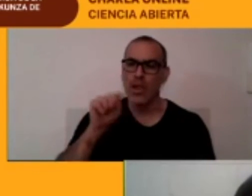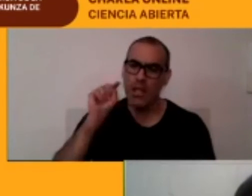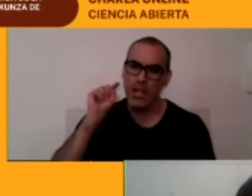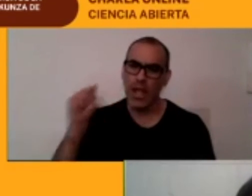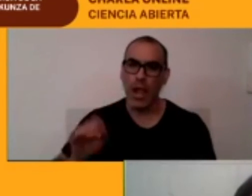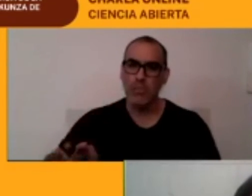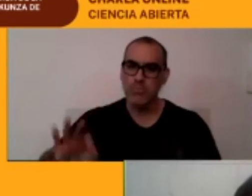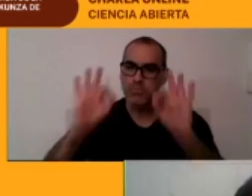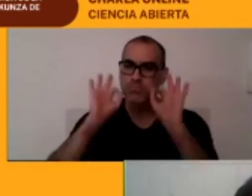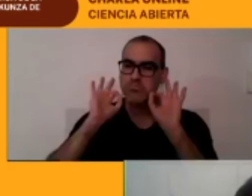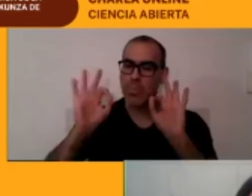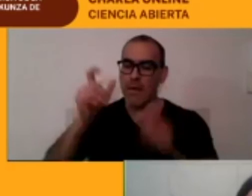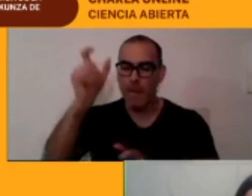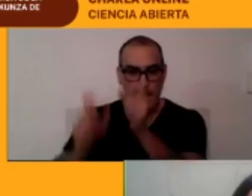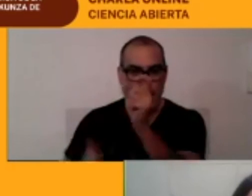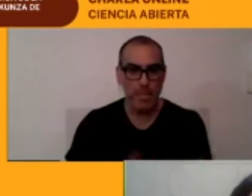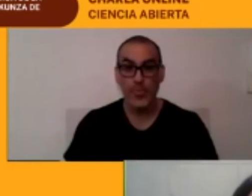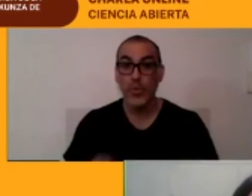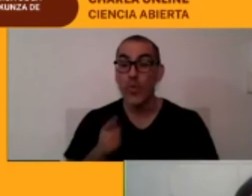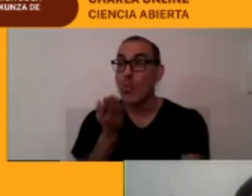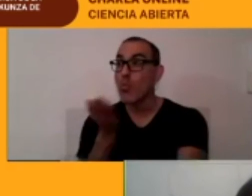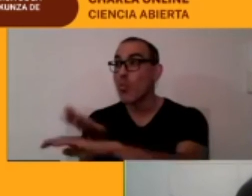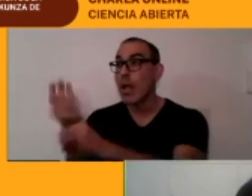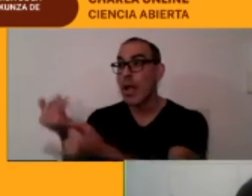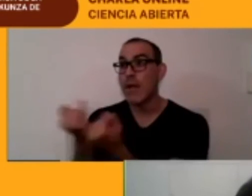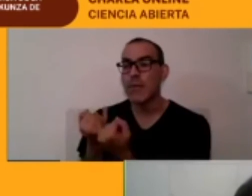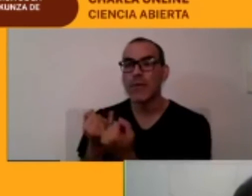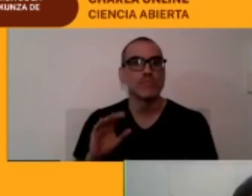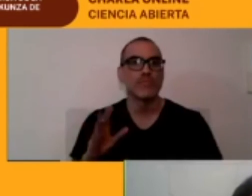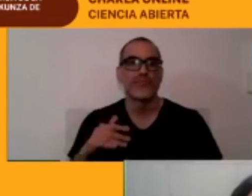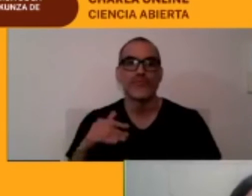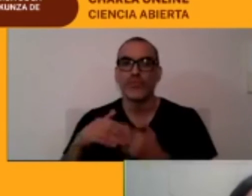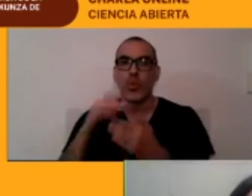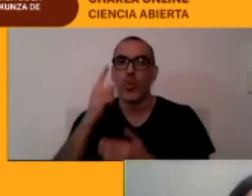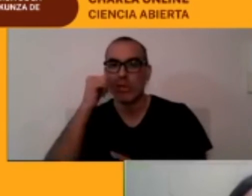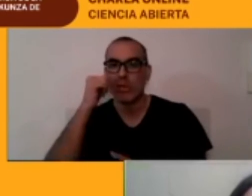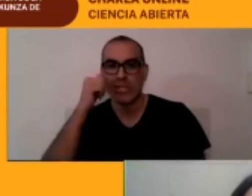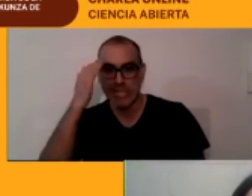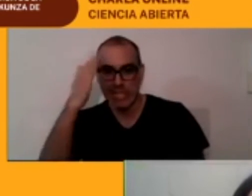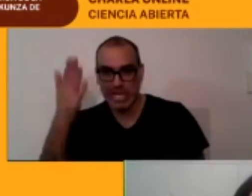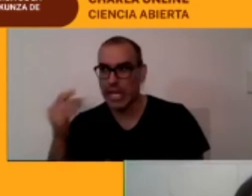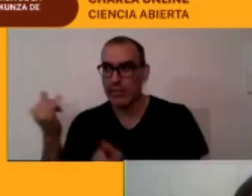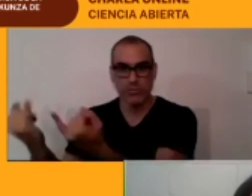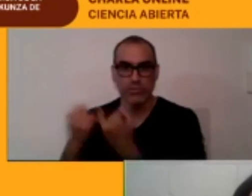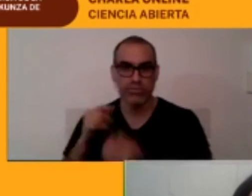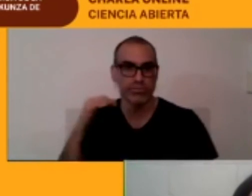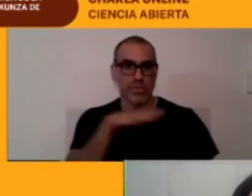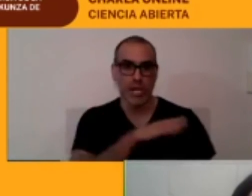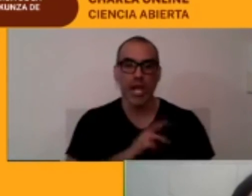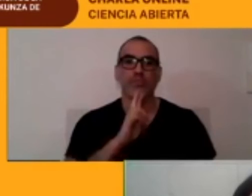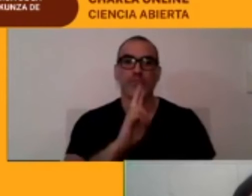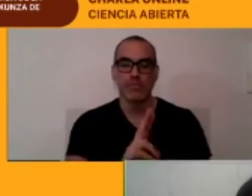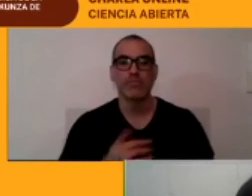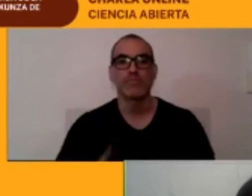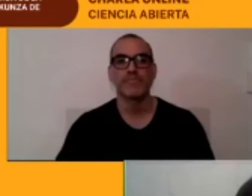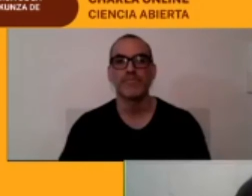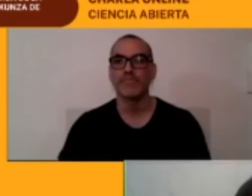día siguiente te entrega un montón de información saludos también a la gente de la Católica del Norte